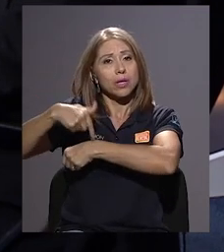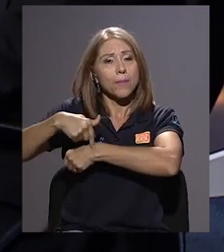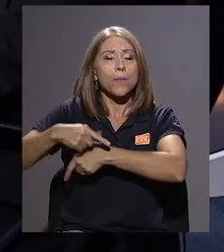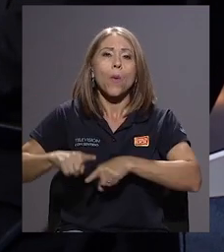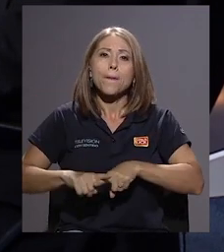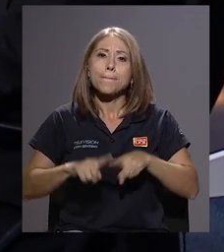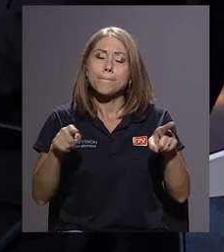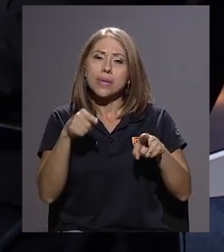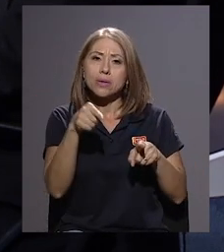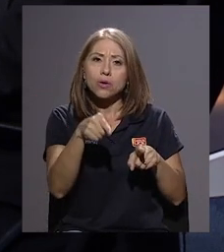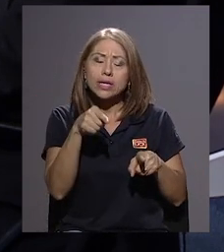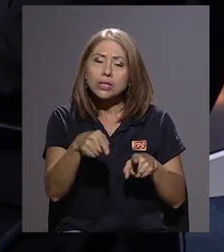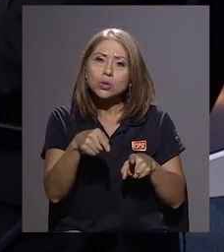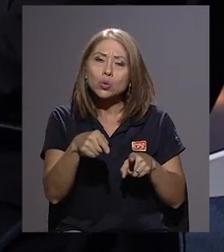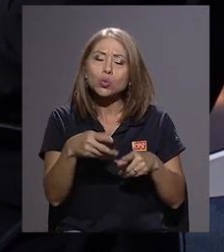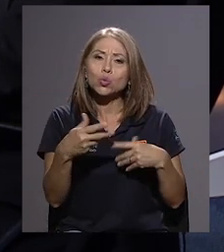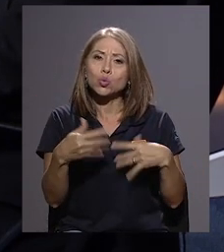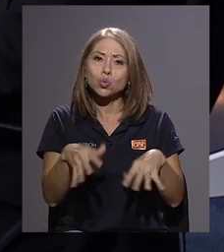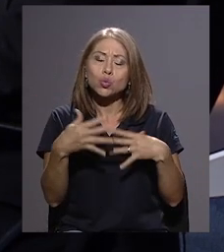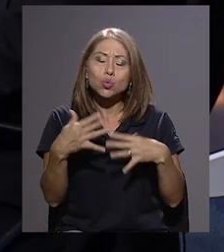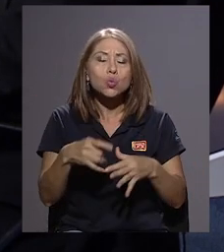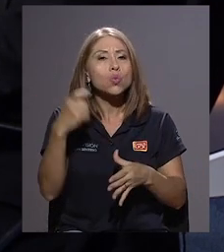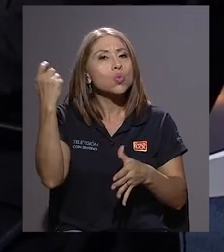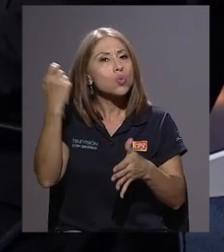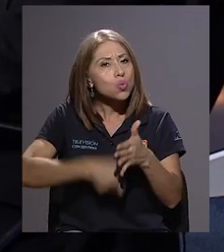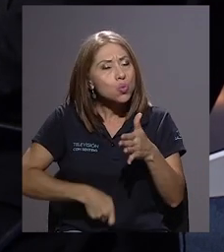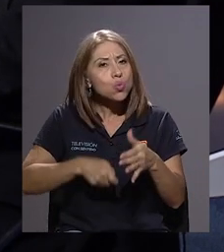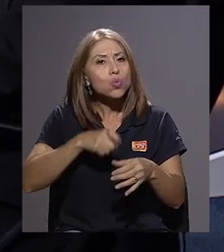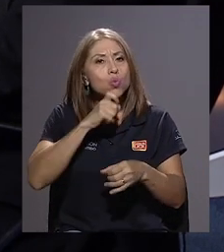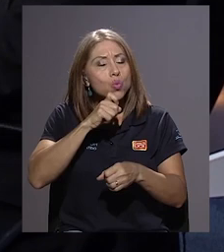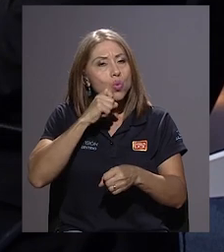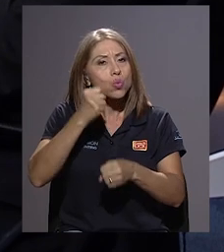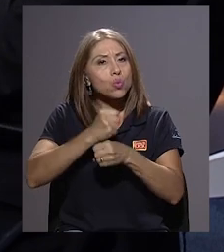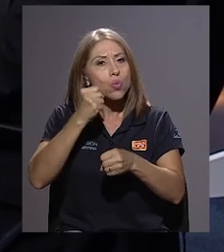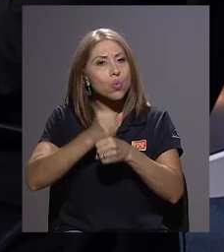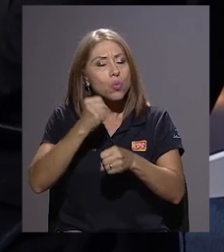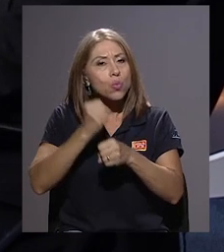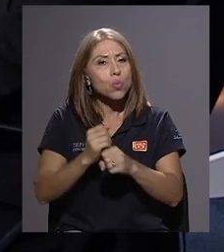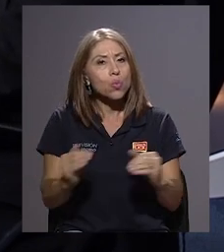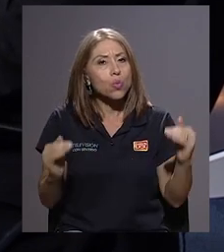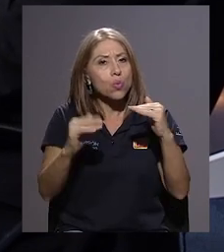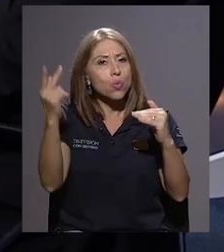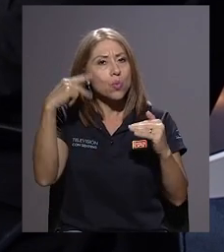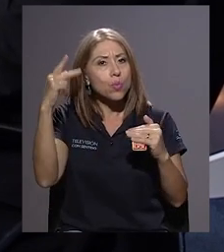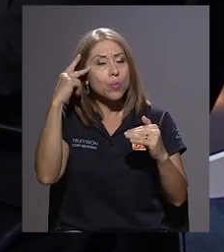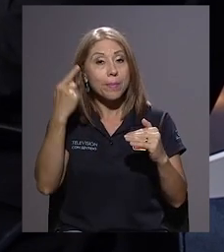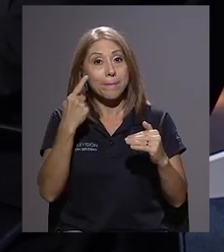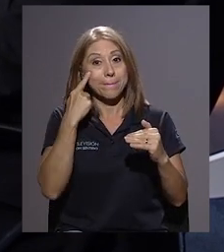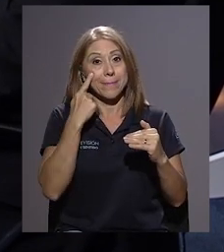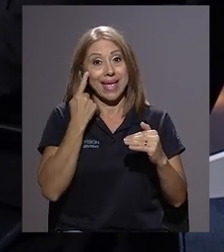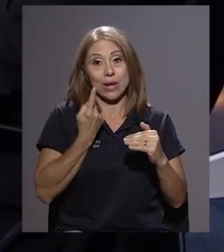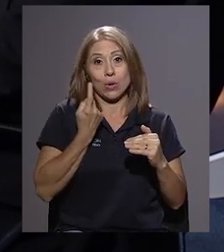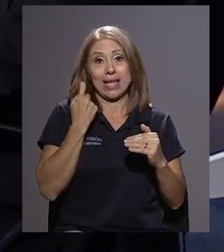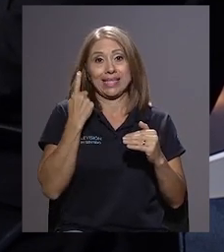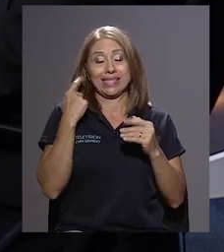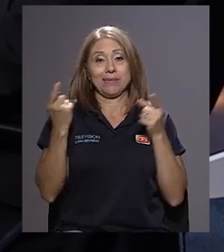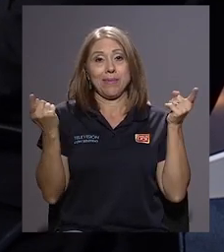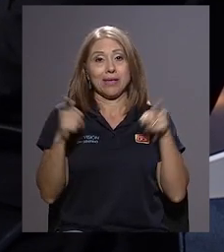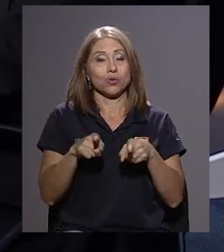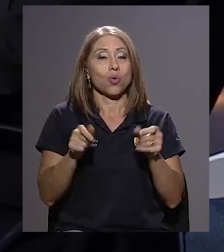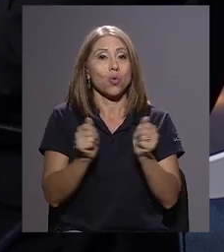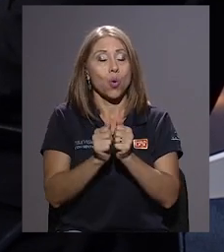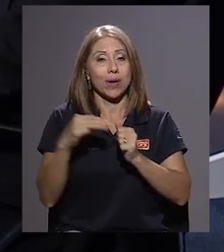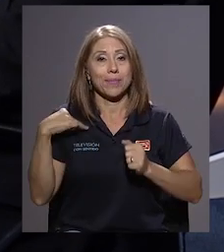un aspecto muy duro de trabajar en lo político. Vea lo que pasó recientemente